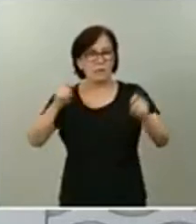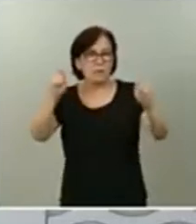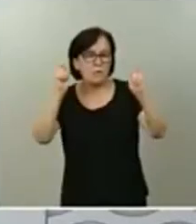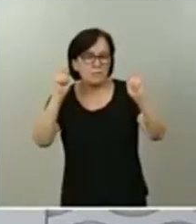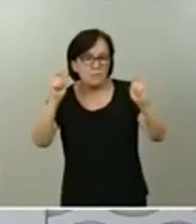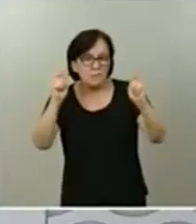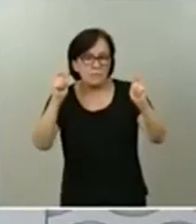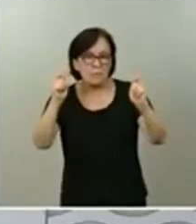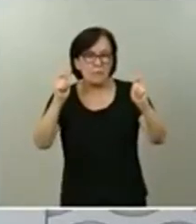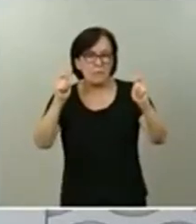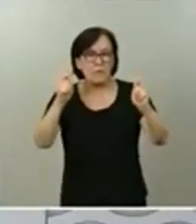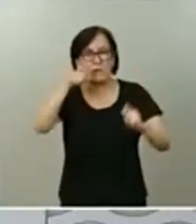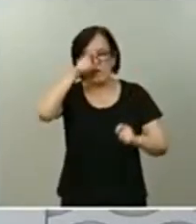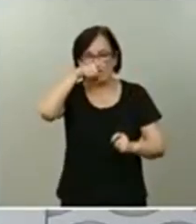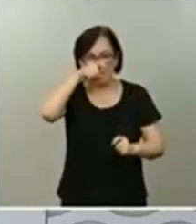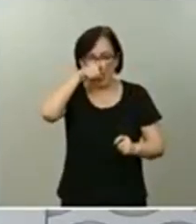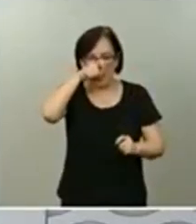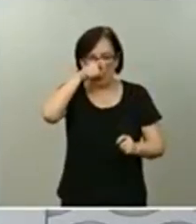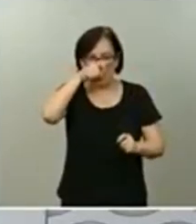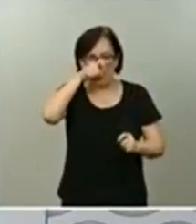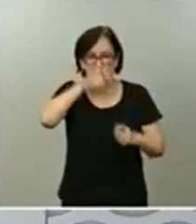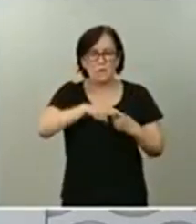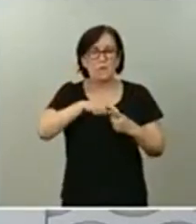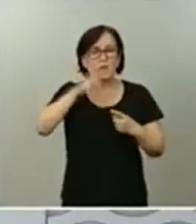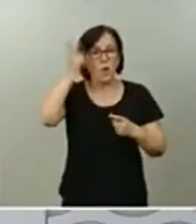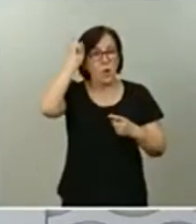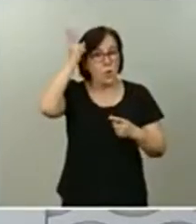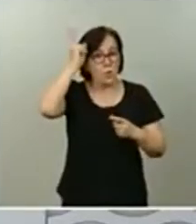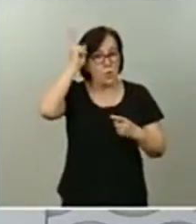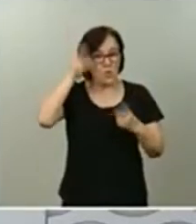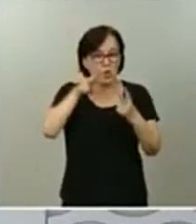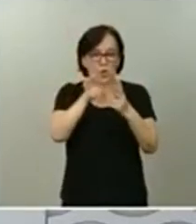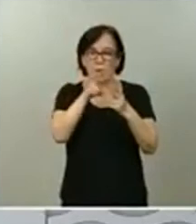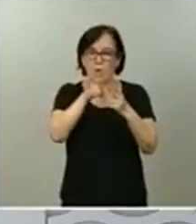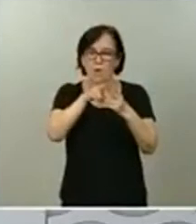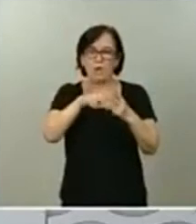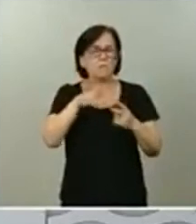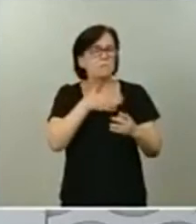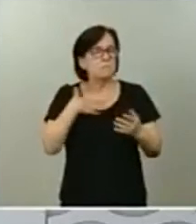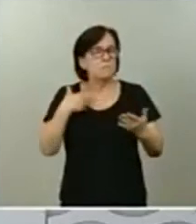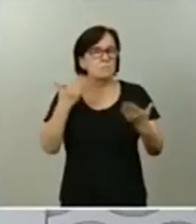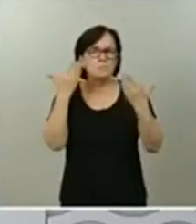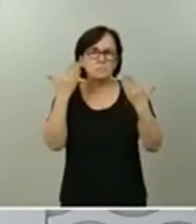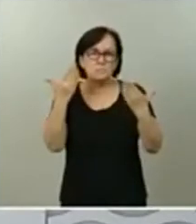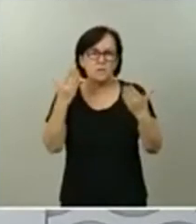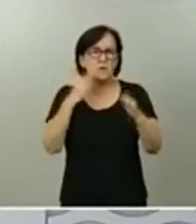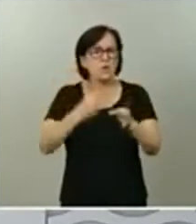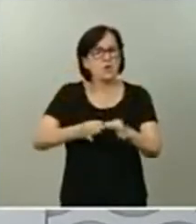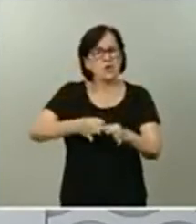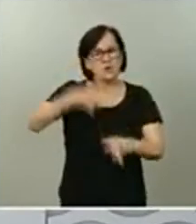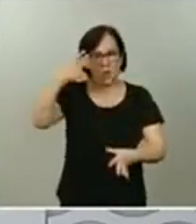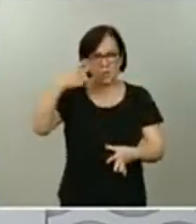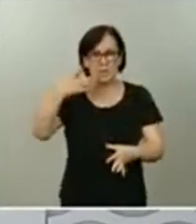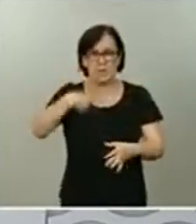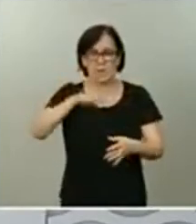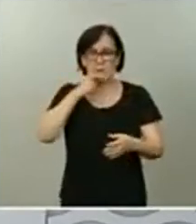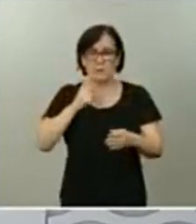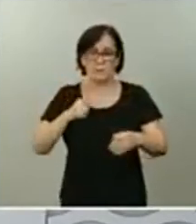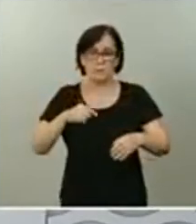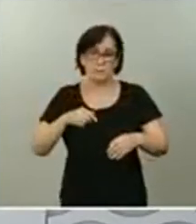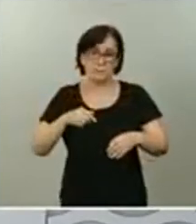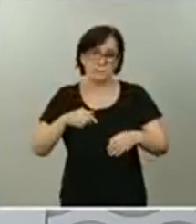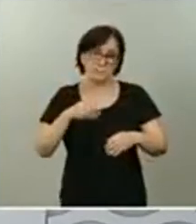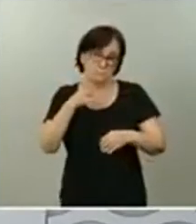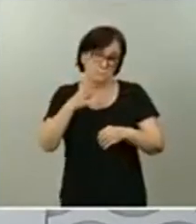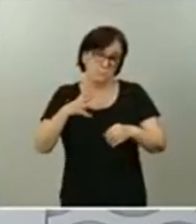Núñez Feijóo y a Íñigo Urcullu deseando toda clase de suerte en su mandato y en su gestión y, por